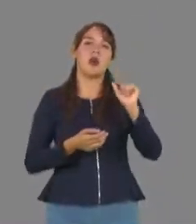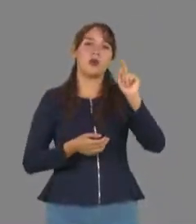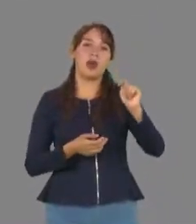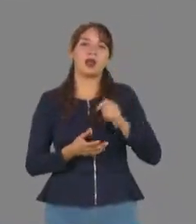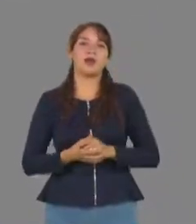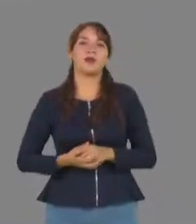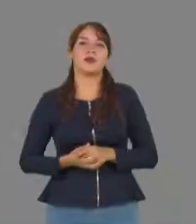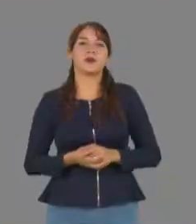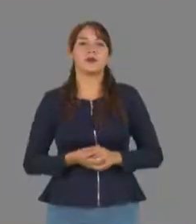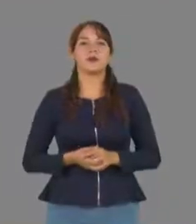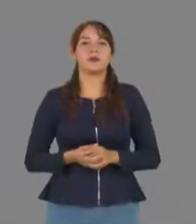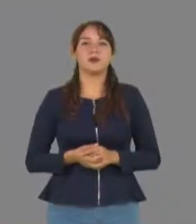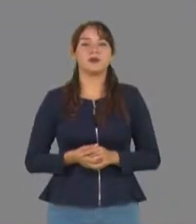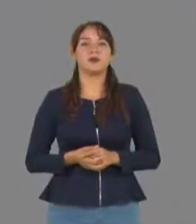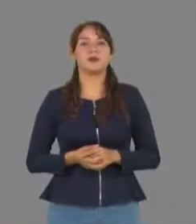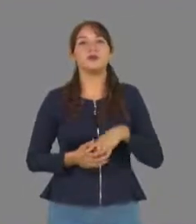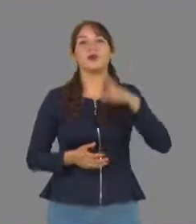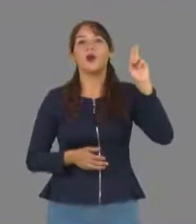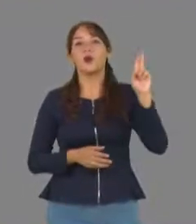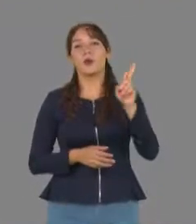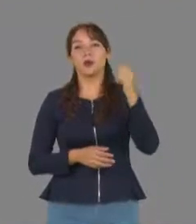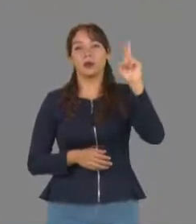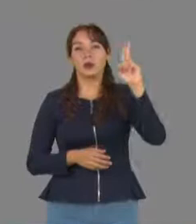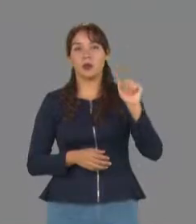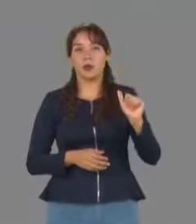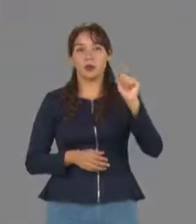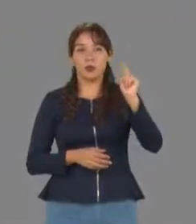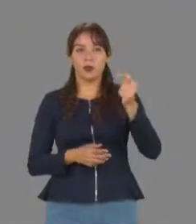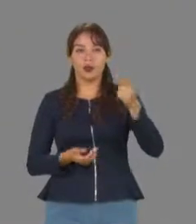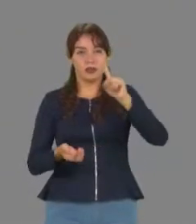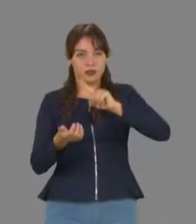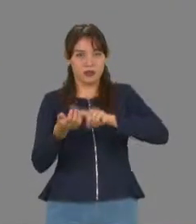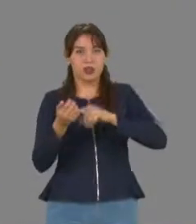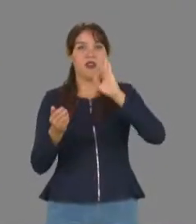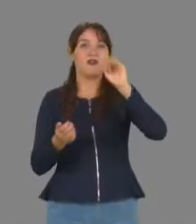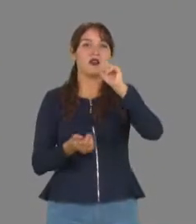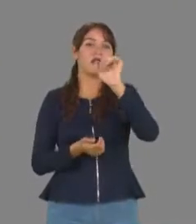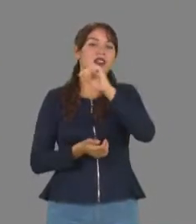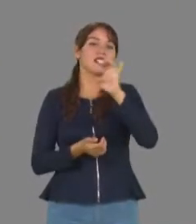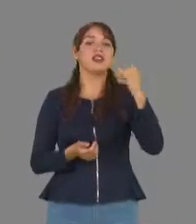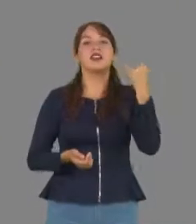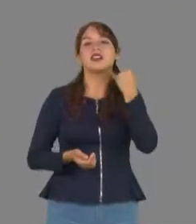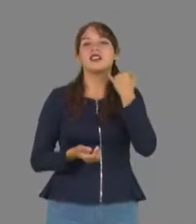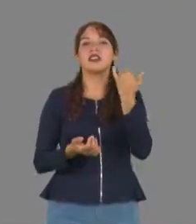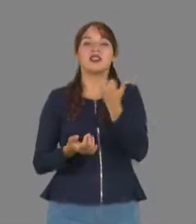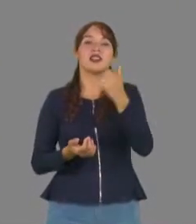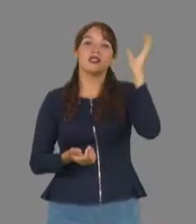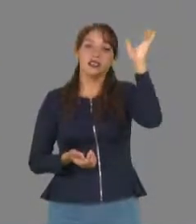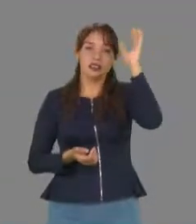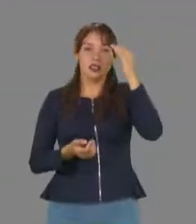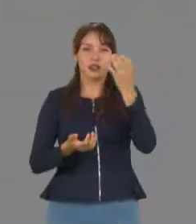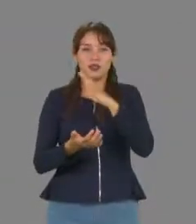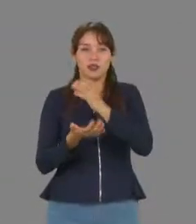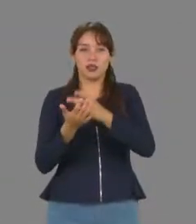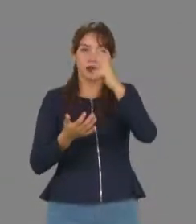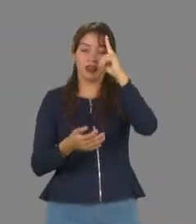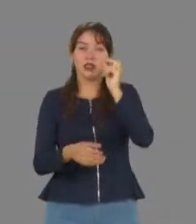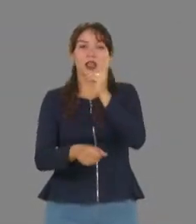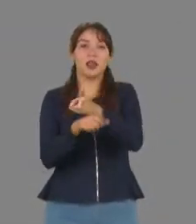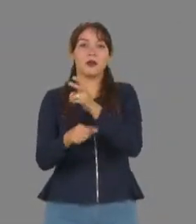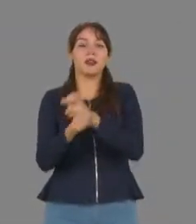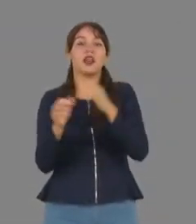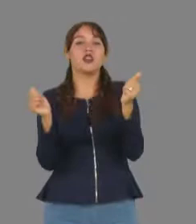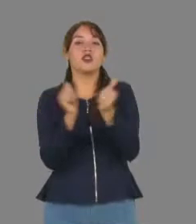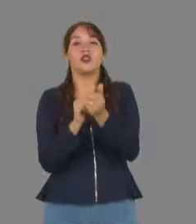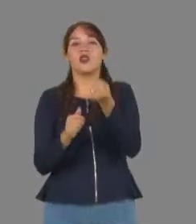Tamaulipas. La Universidad Autónoma de Tamaulipas, a través de la Facultad de Ingeniería y Ciencias Victoria, te invita a la